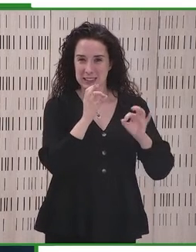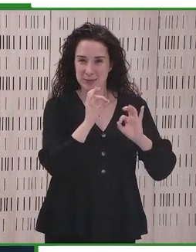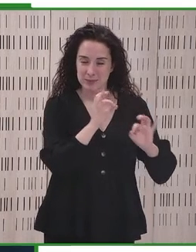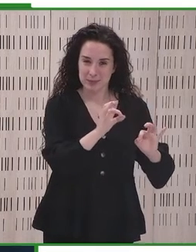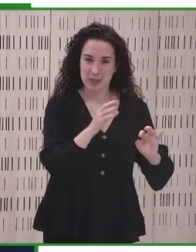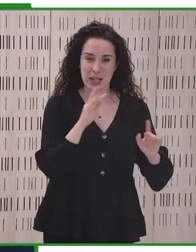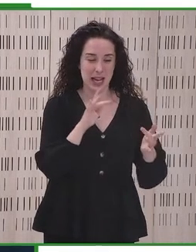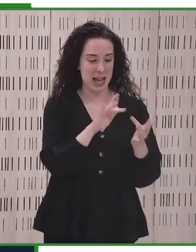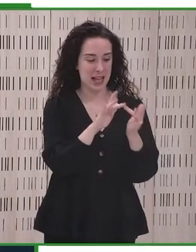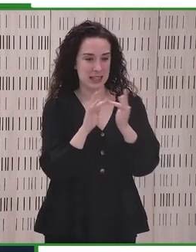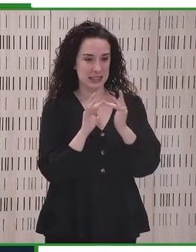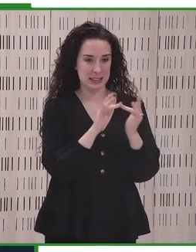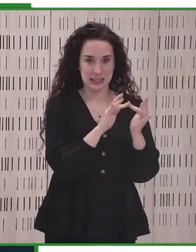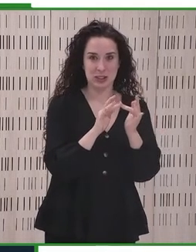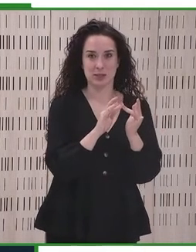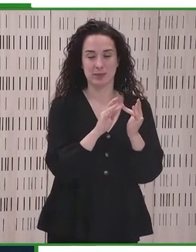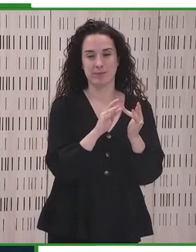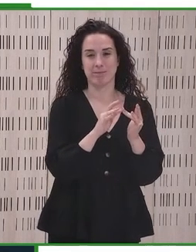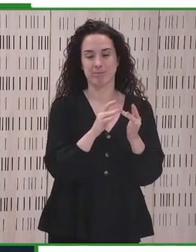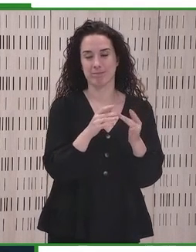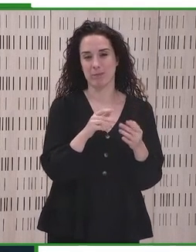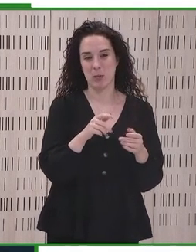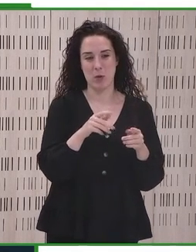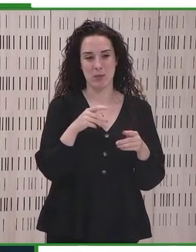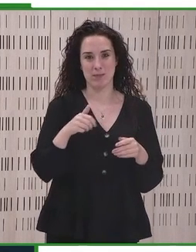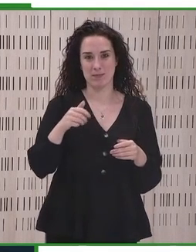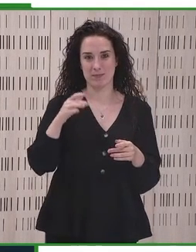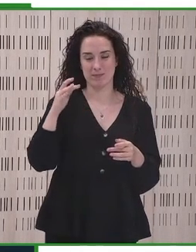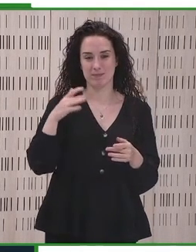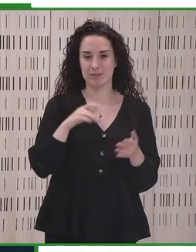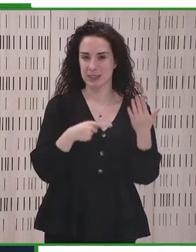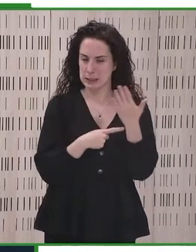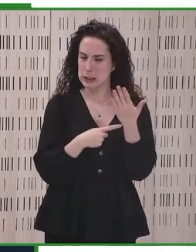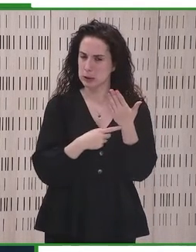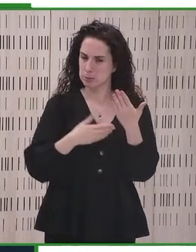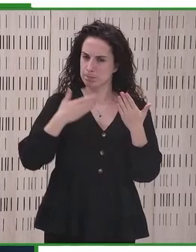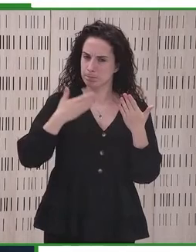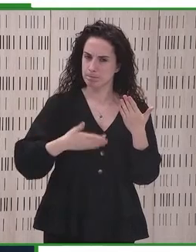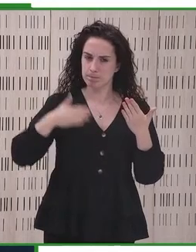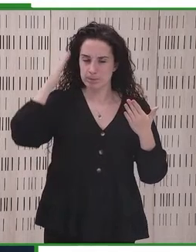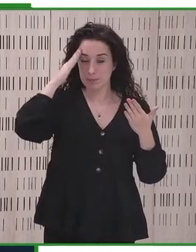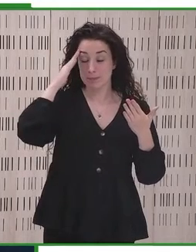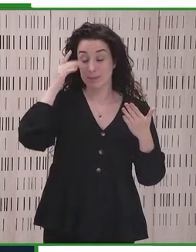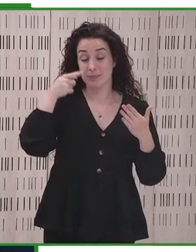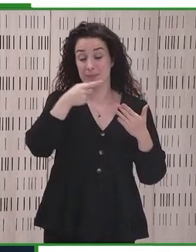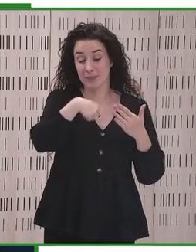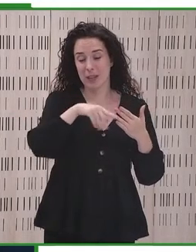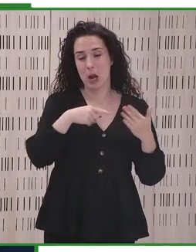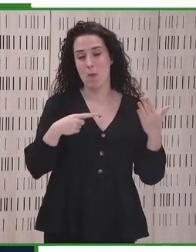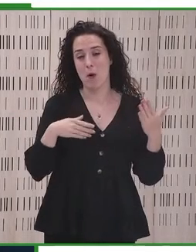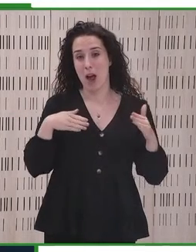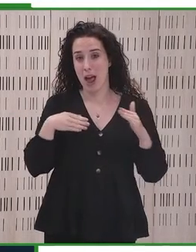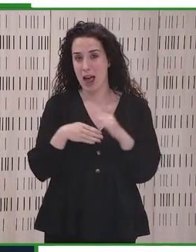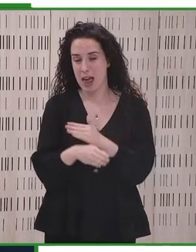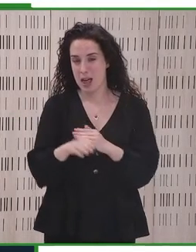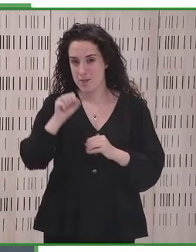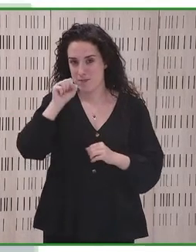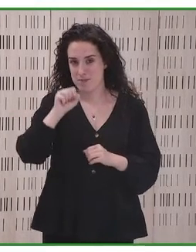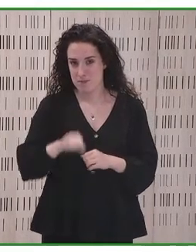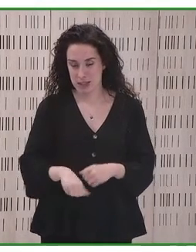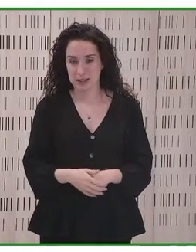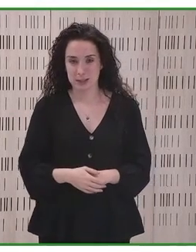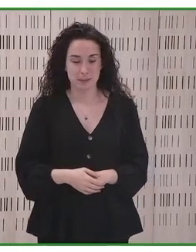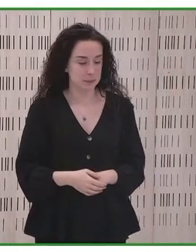pero deben ser desarrolladas con atención para que lleguen a todo el mundo, para que